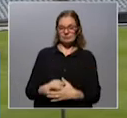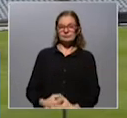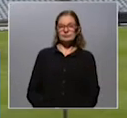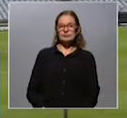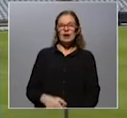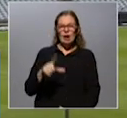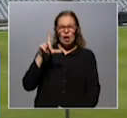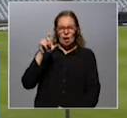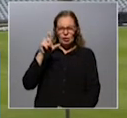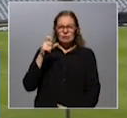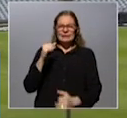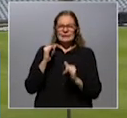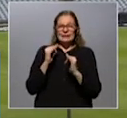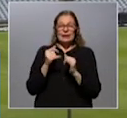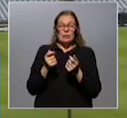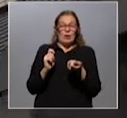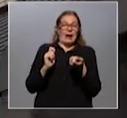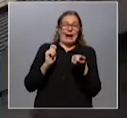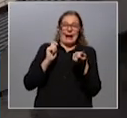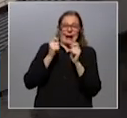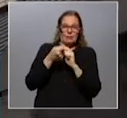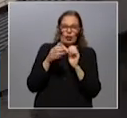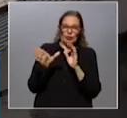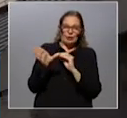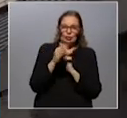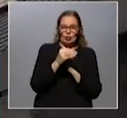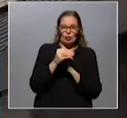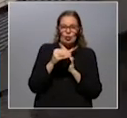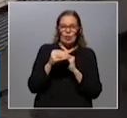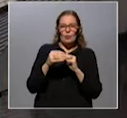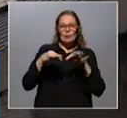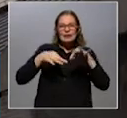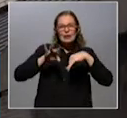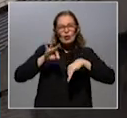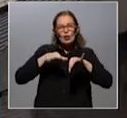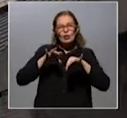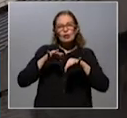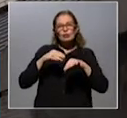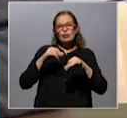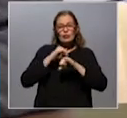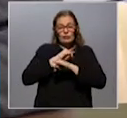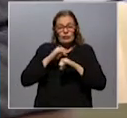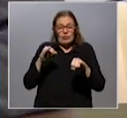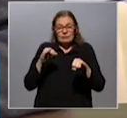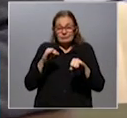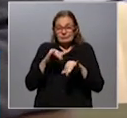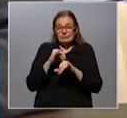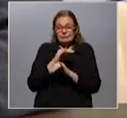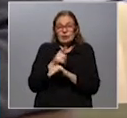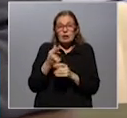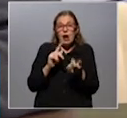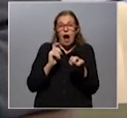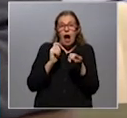Obviamente tiene que ser reinventado Sobre todo su modelo de negocios Ese modelo de negocios se agotó Y hay que